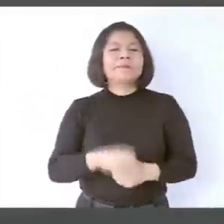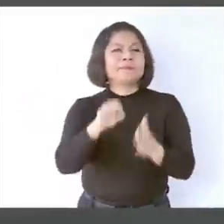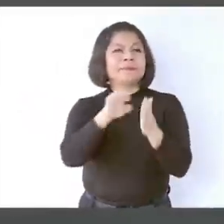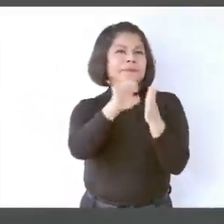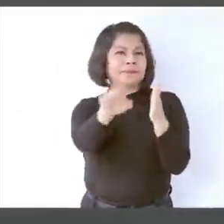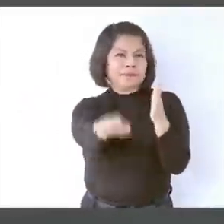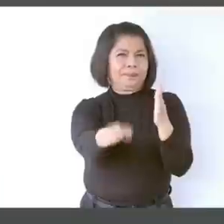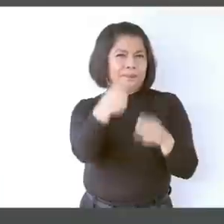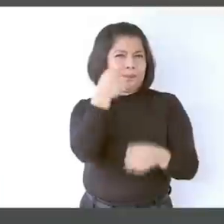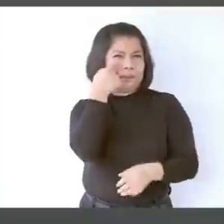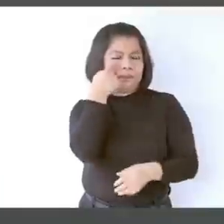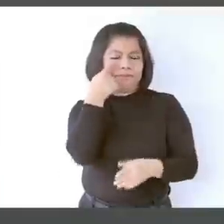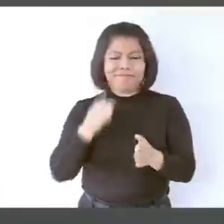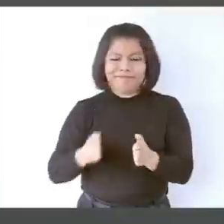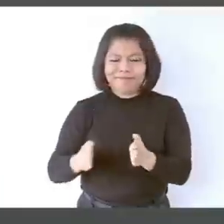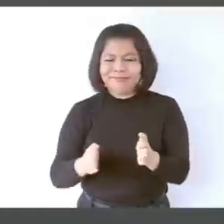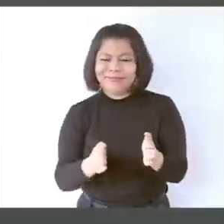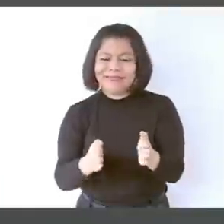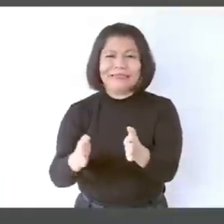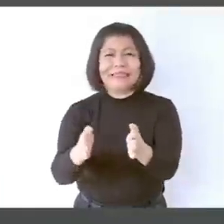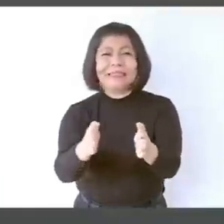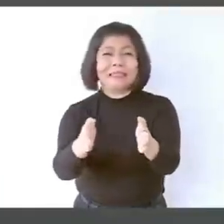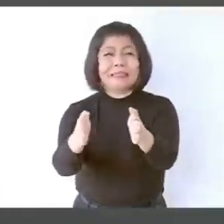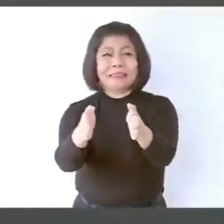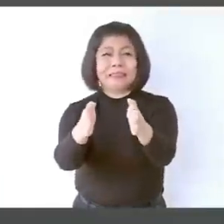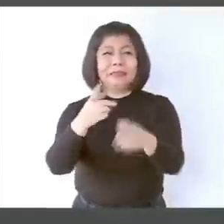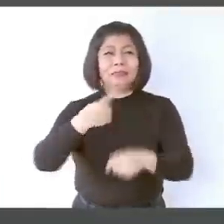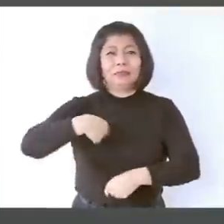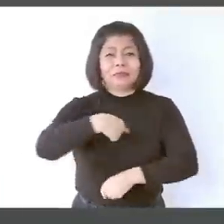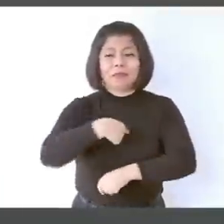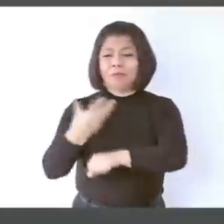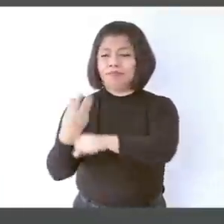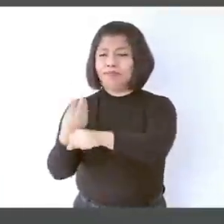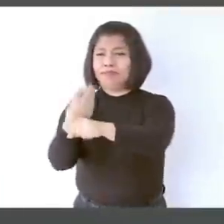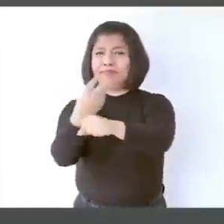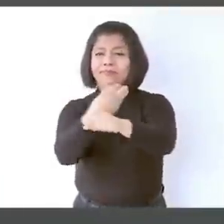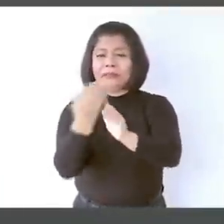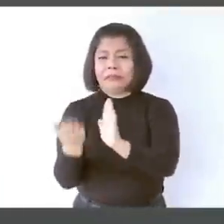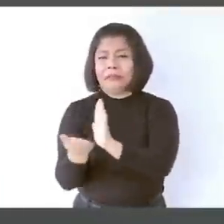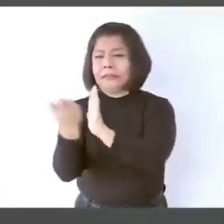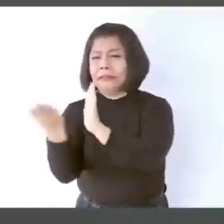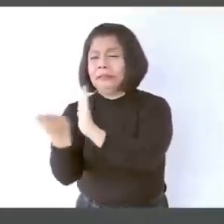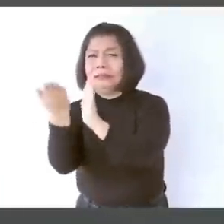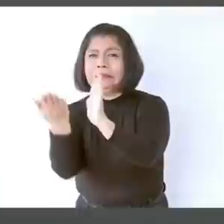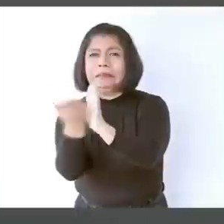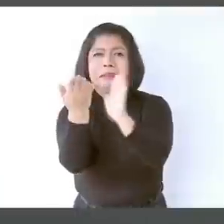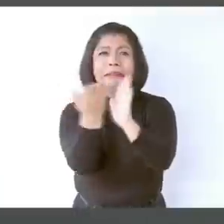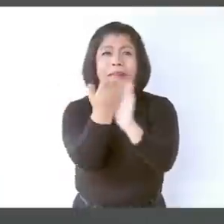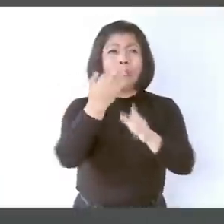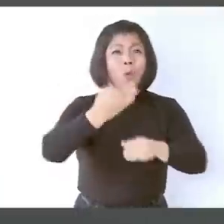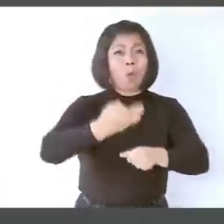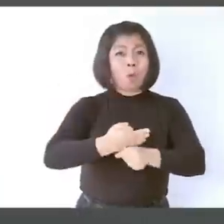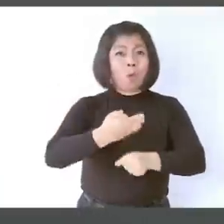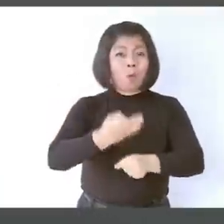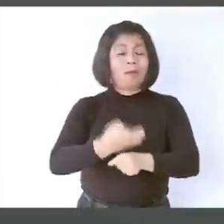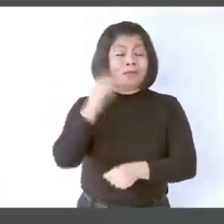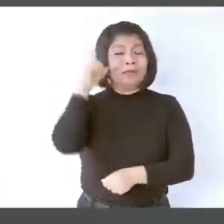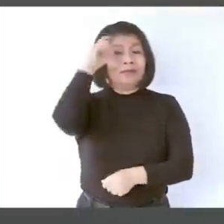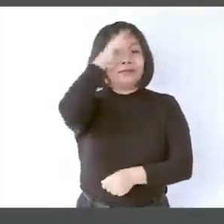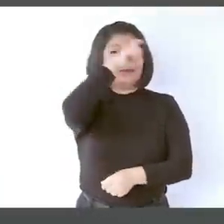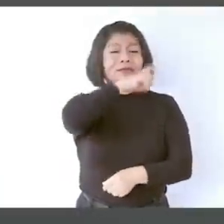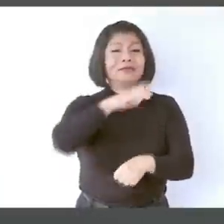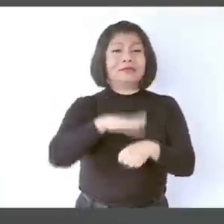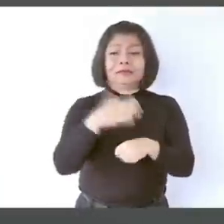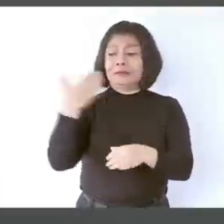este tiempo en que vamos a reponernos después de la pandemia